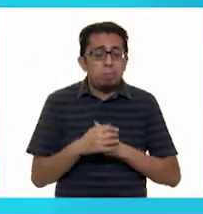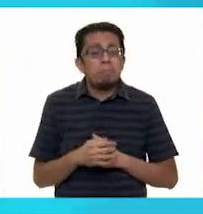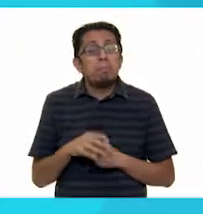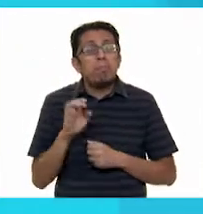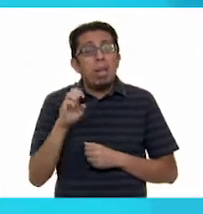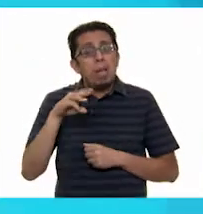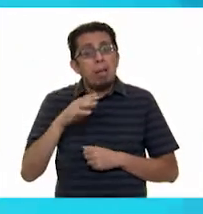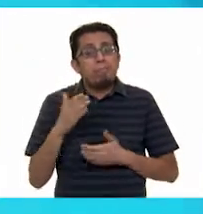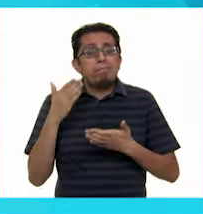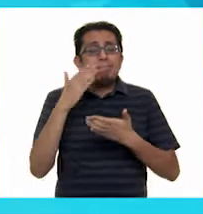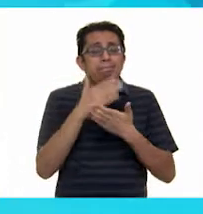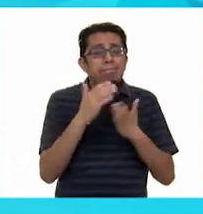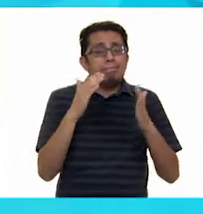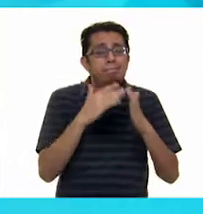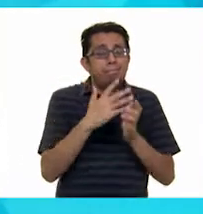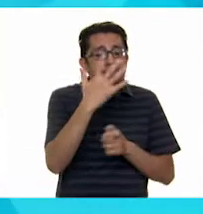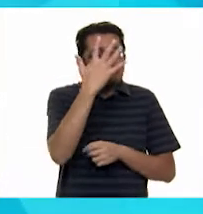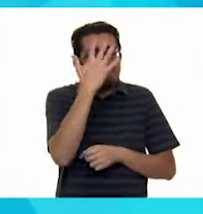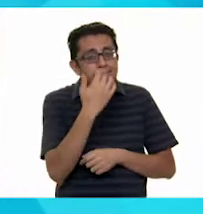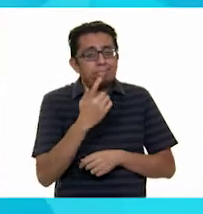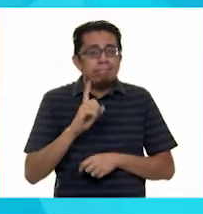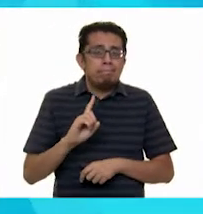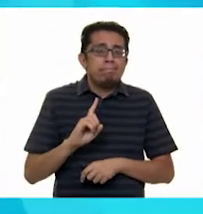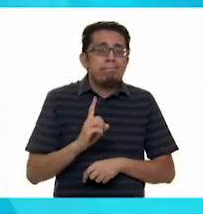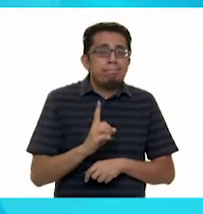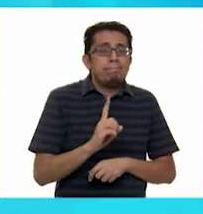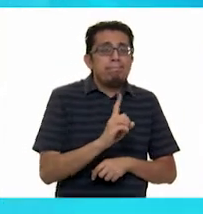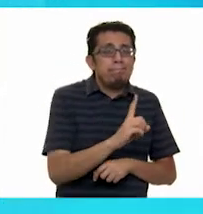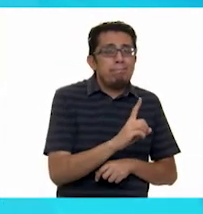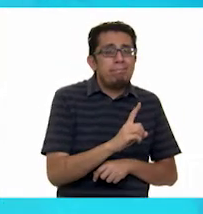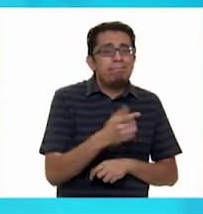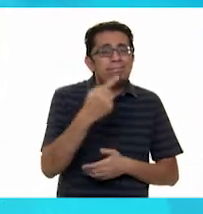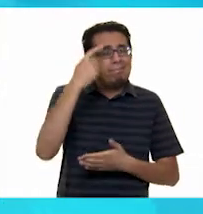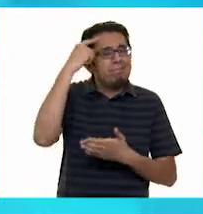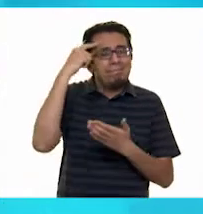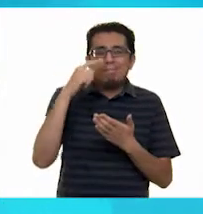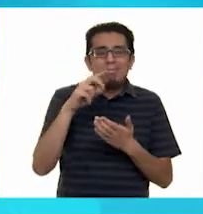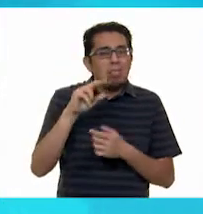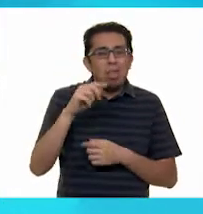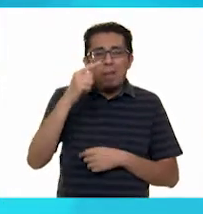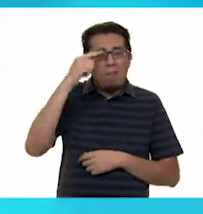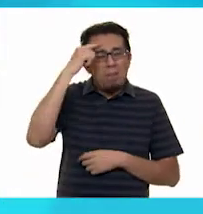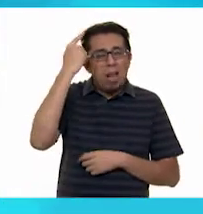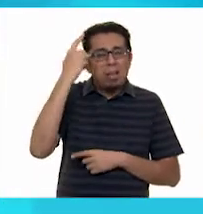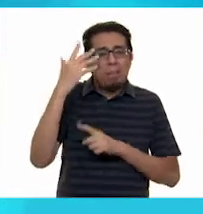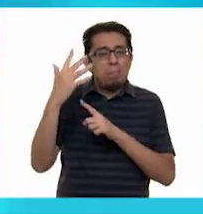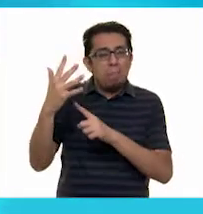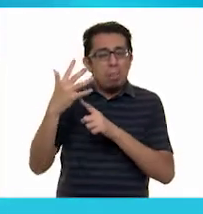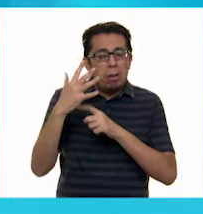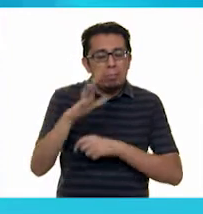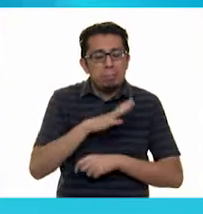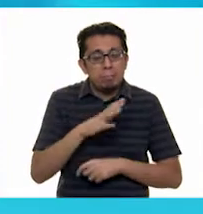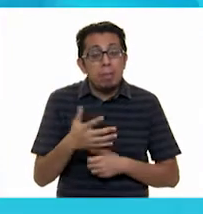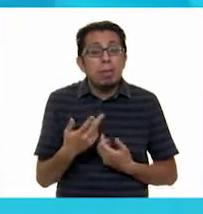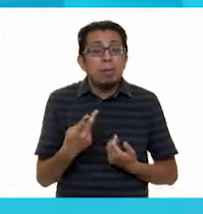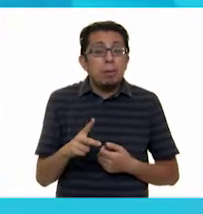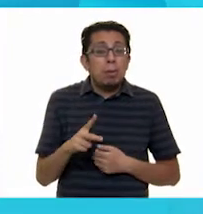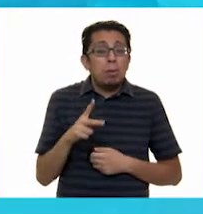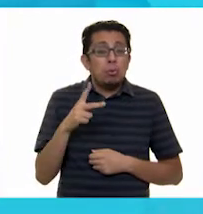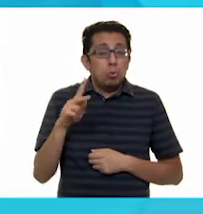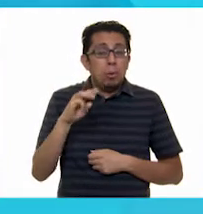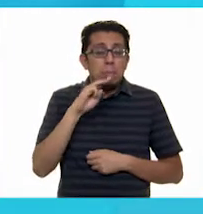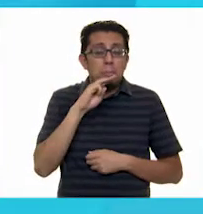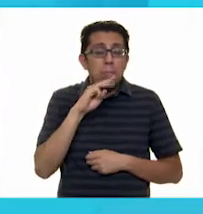un poco triste, pues piensa que no será tan fácil tener un papalote. Mientras tanto, su papá